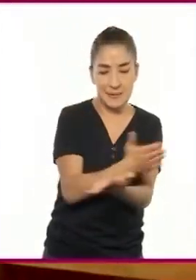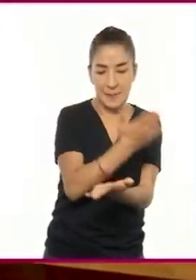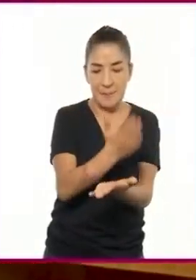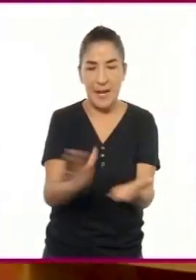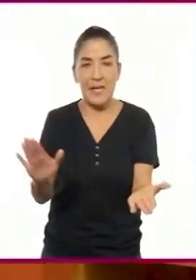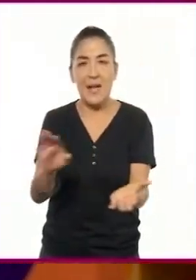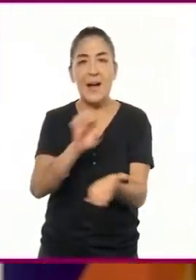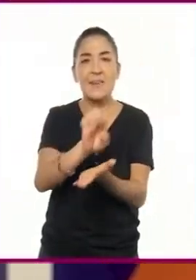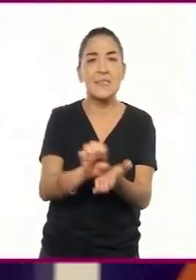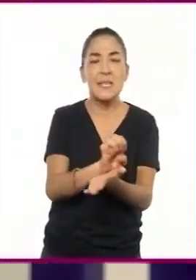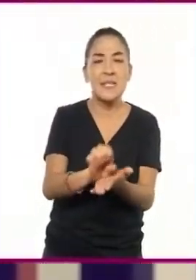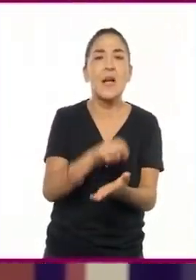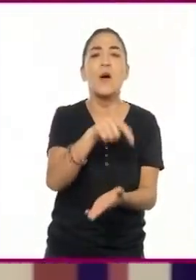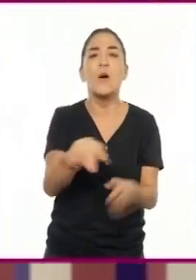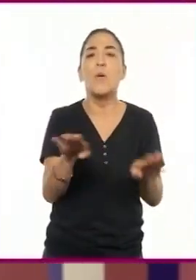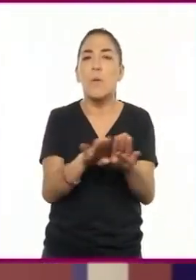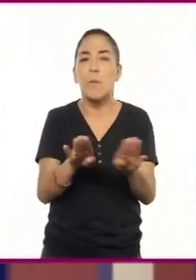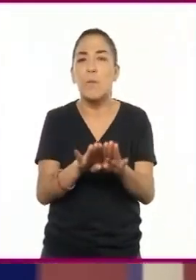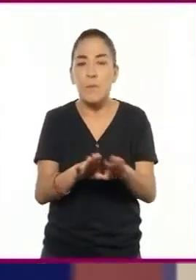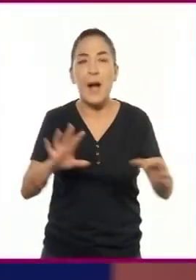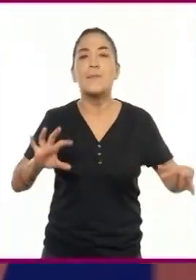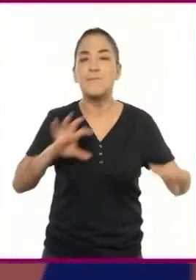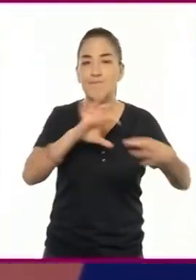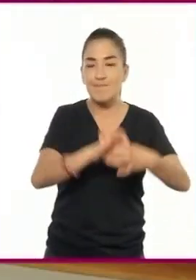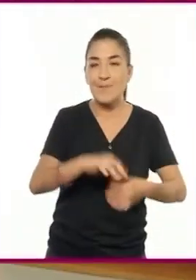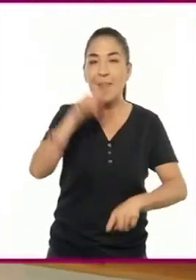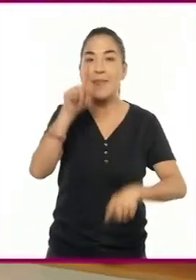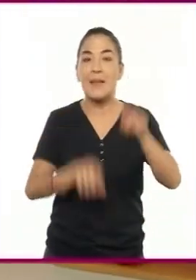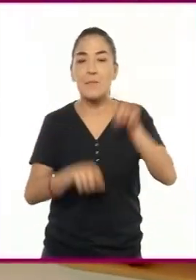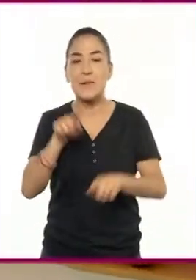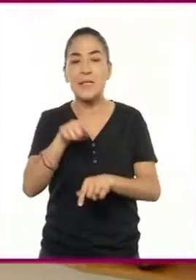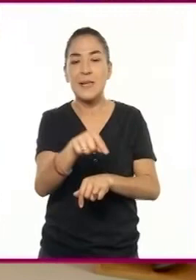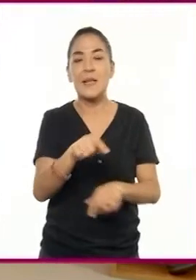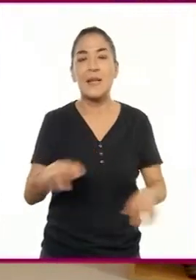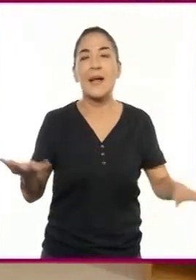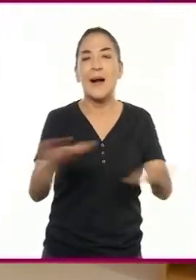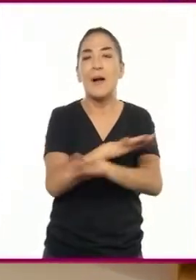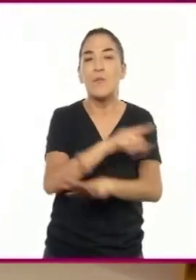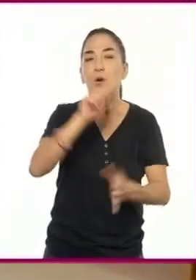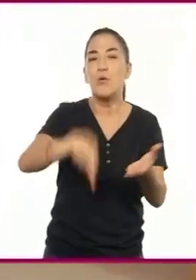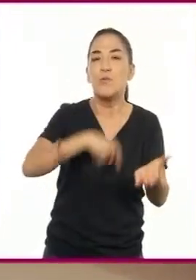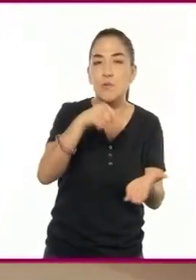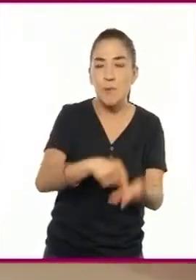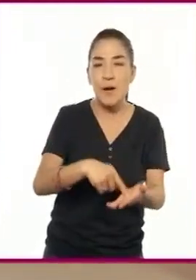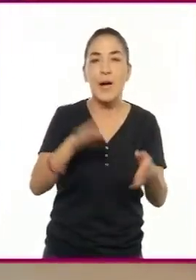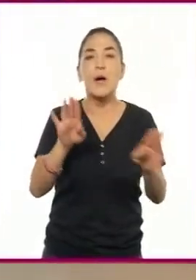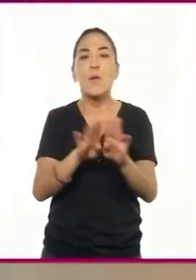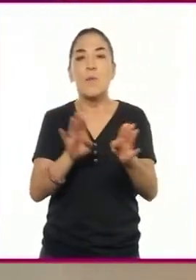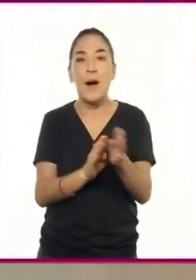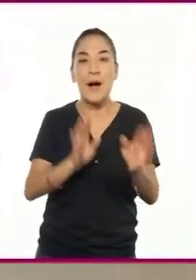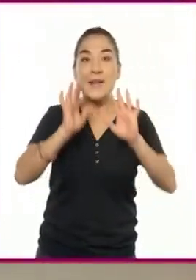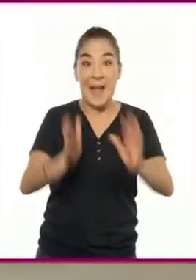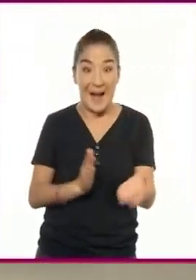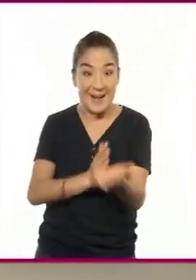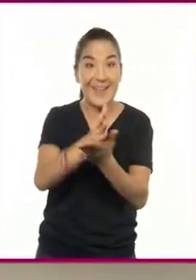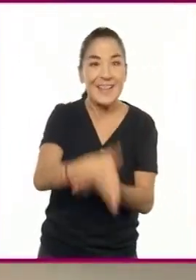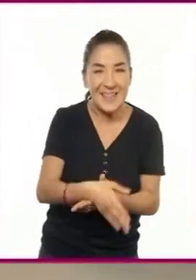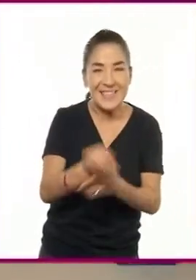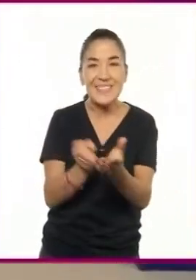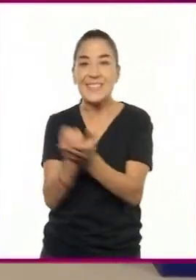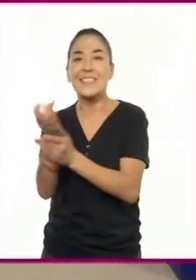escena y otra depende de diversos factores, como los cambios de lugar o las entradas y salidas de los personajes.